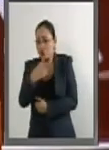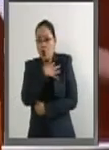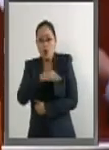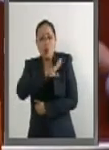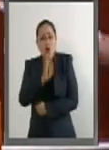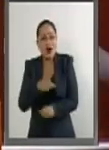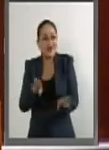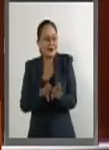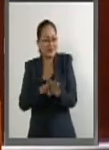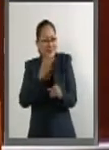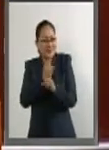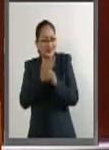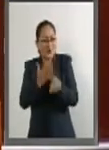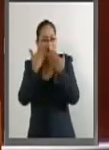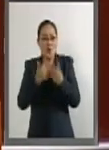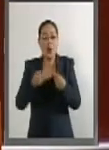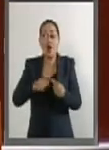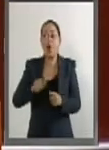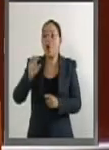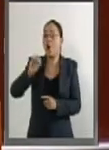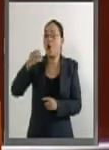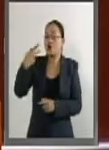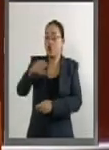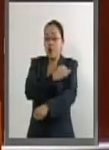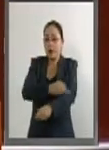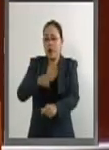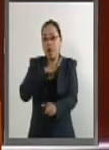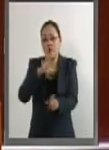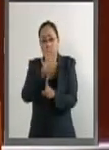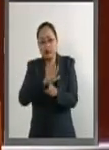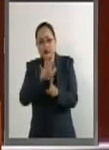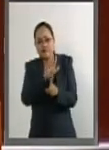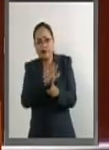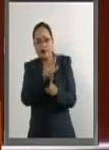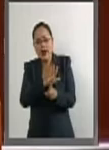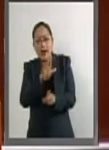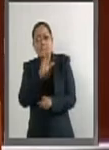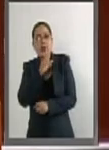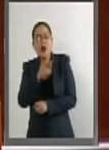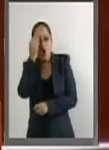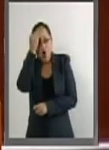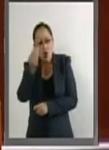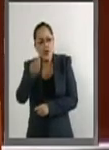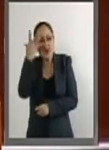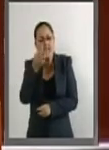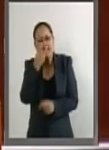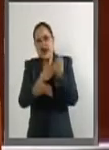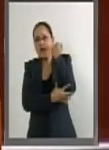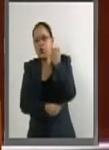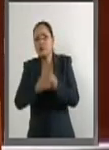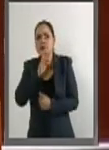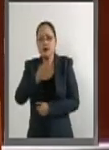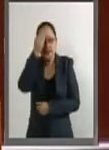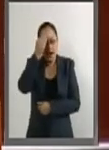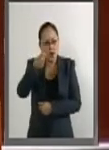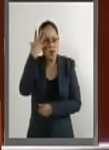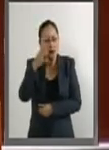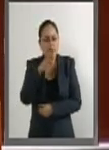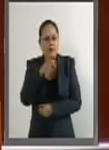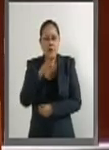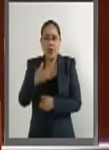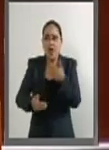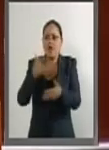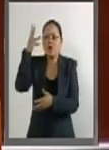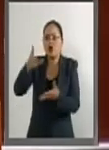Incluso se llega a persuadir a las familias que es mejor olvidar lo ocurrido para evitar supuestos gastos